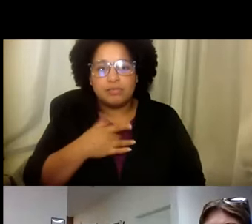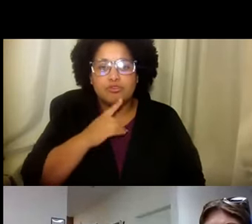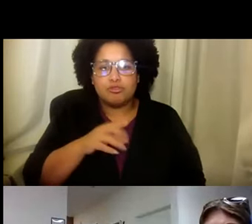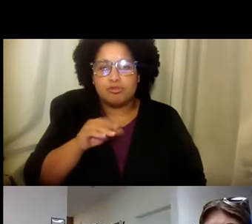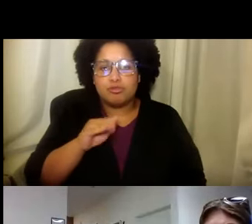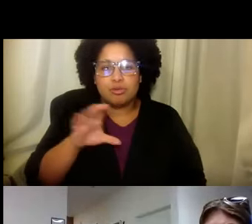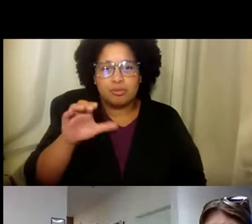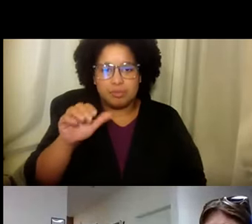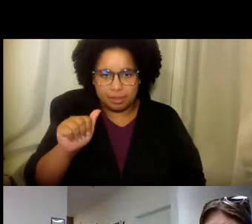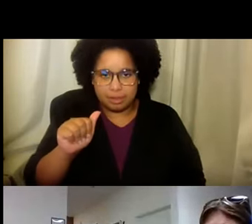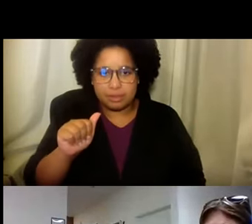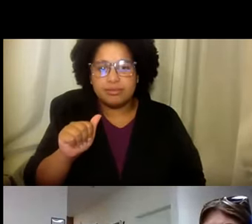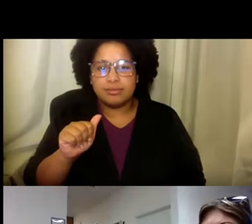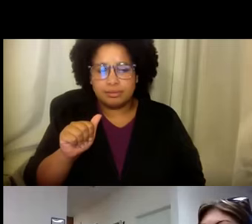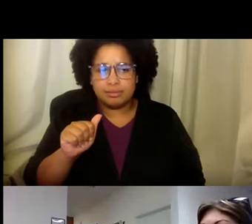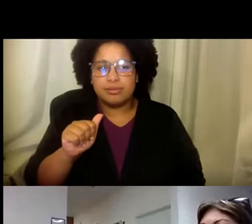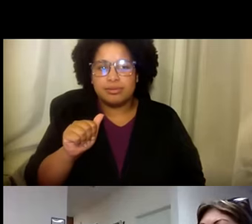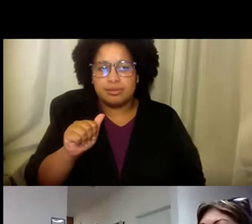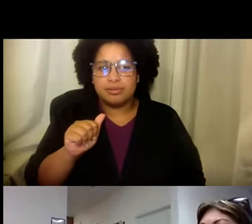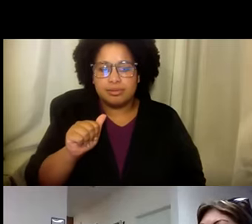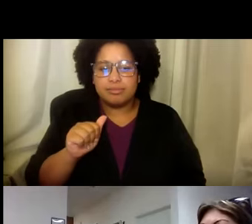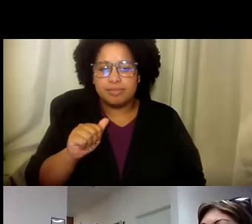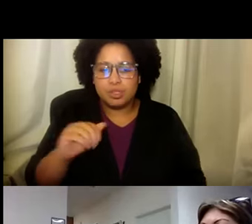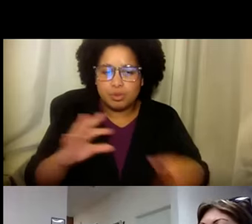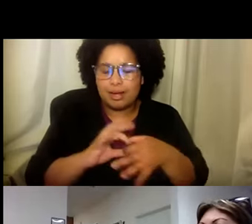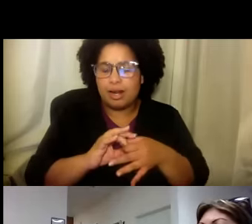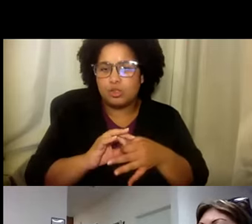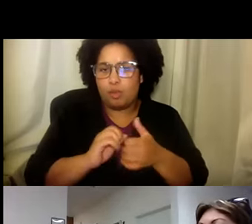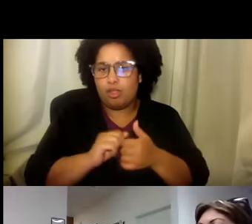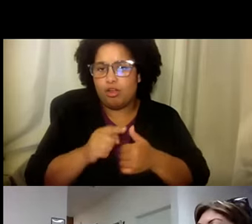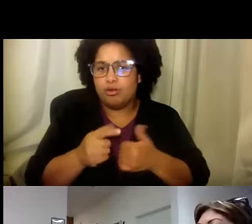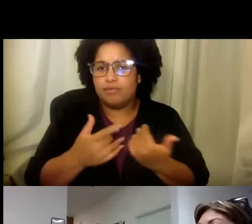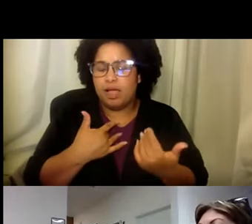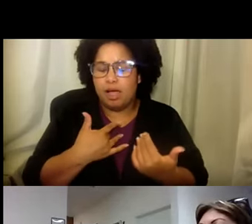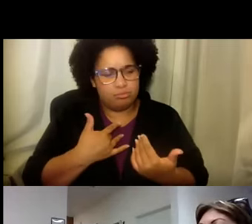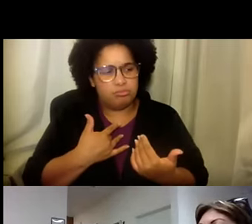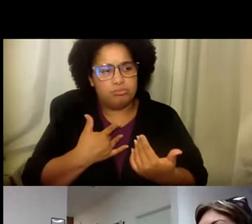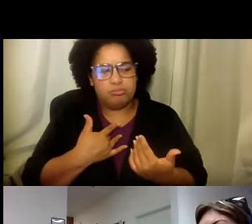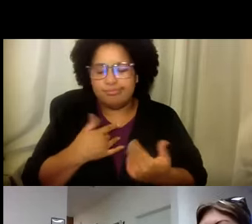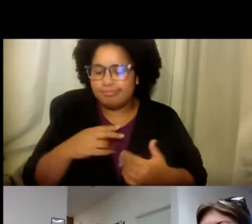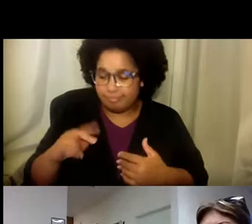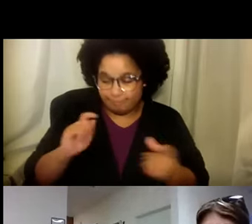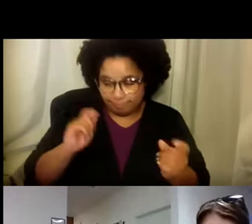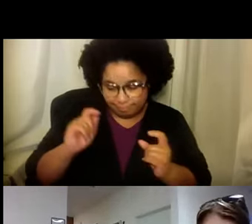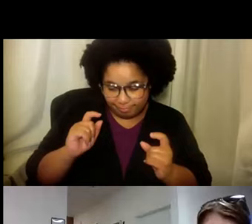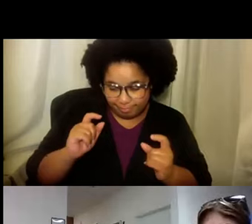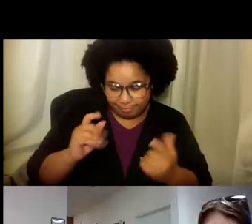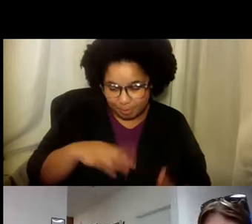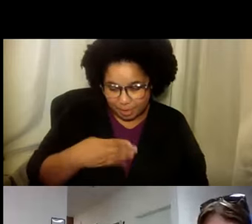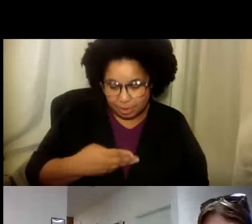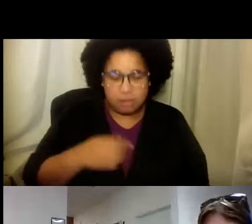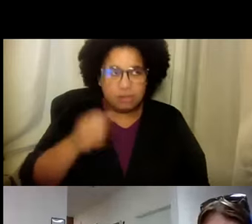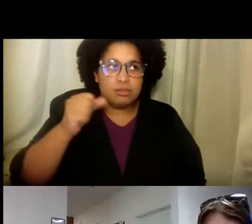Decepcionante así. Y uno puede. Ah. Armar un lío. ¿Verdad? Pegar. Golpear. Tirar de una silla. Pero a veces.